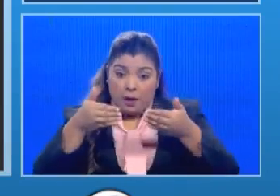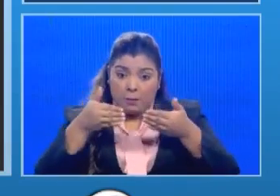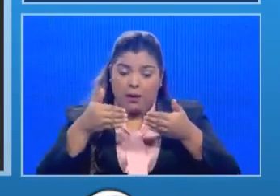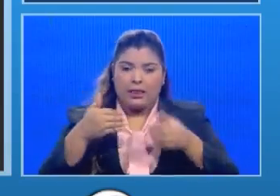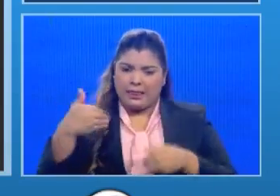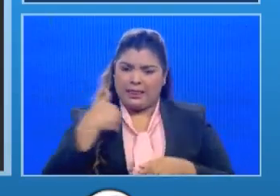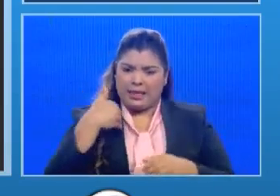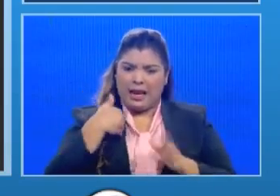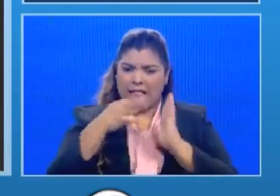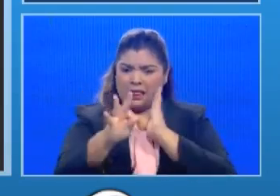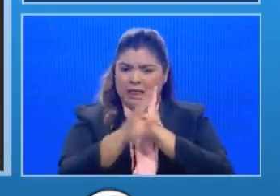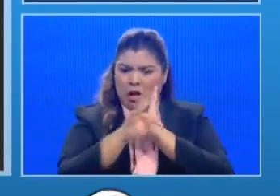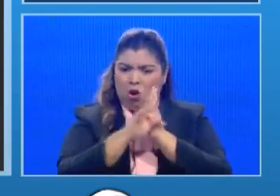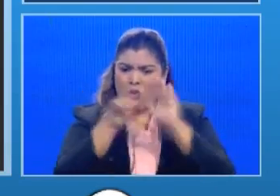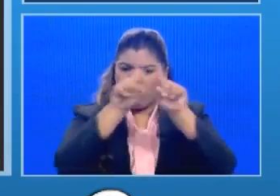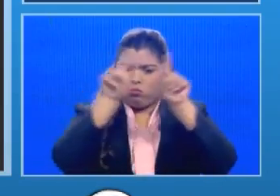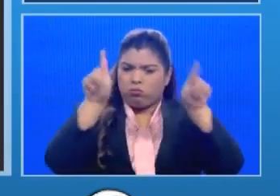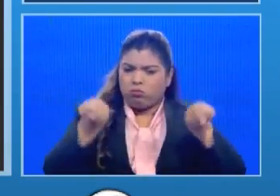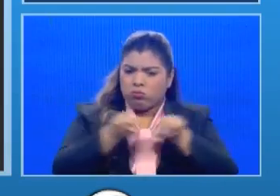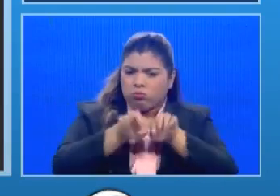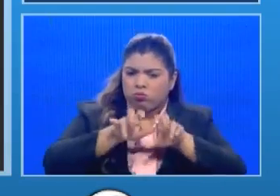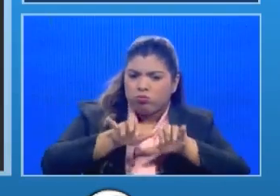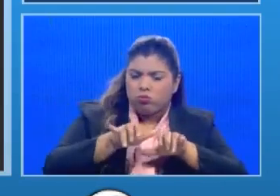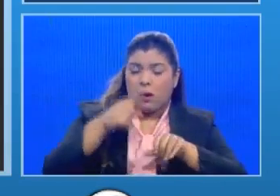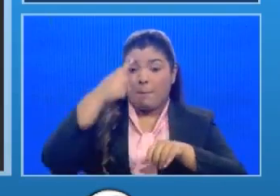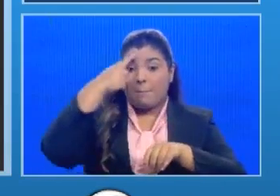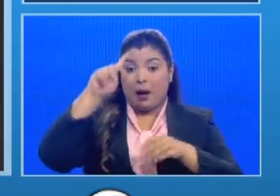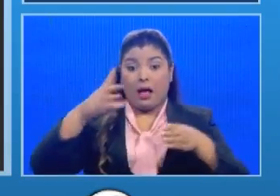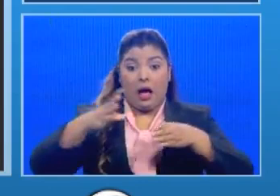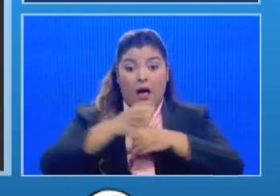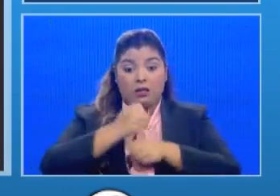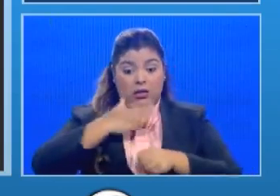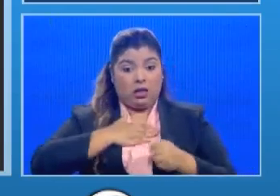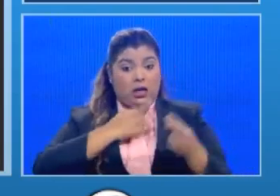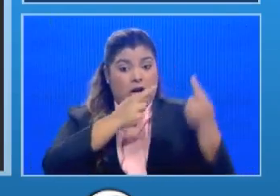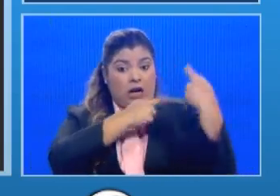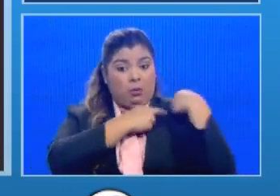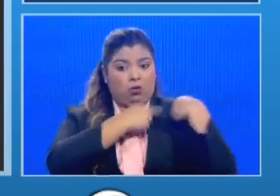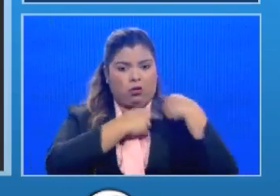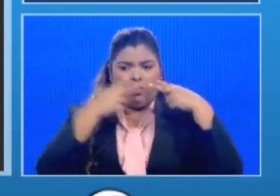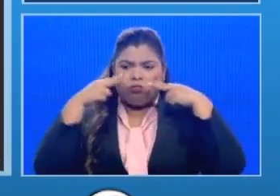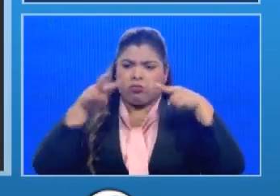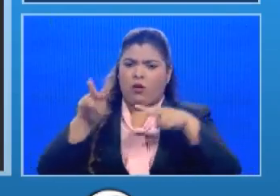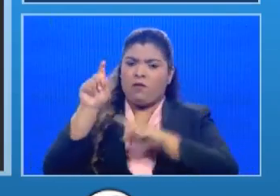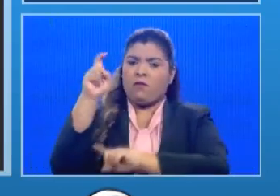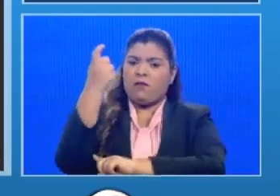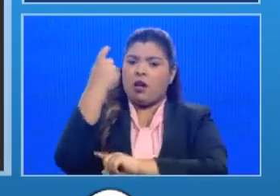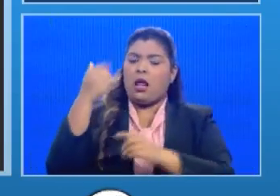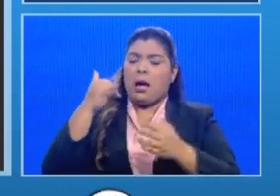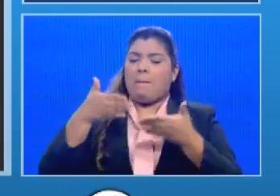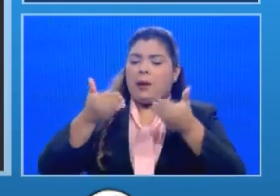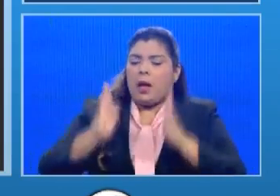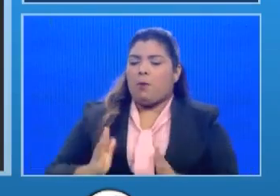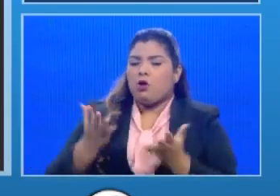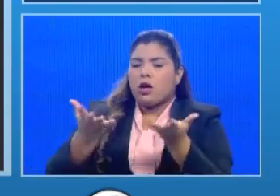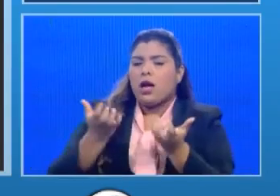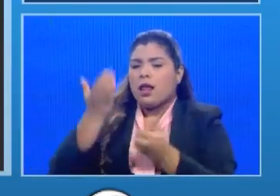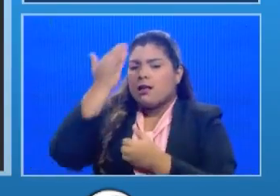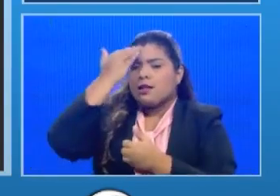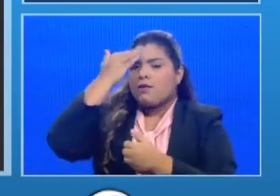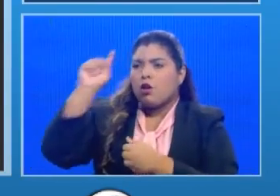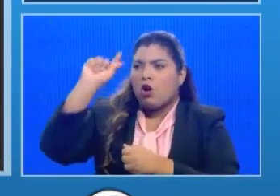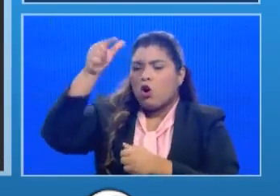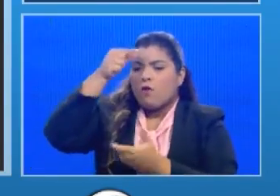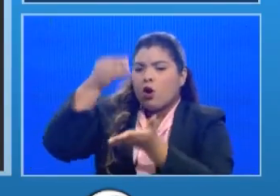contamos nosotros los ciudadanos para ejercer nuestra corresponsabilidad de fiscalizar la inversión que hace tanto el gobierno central como los